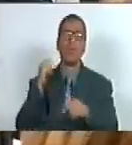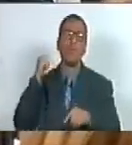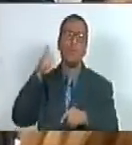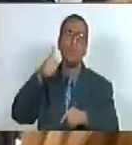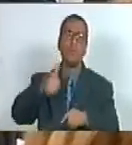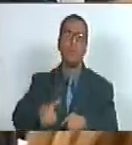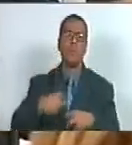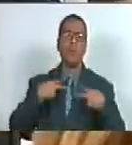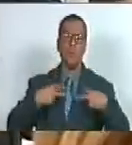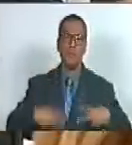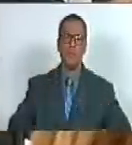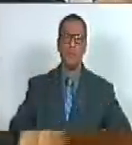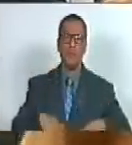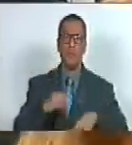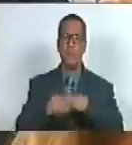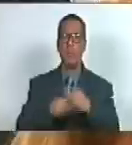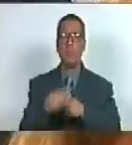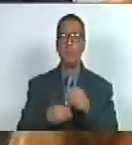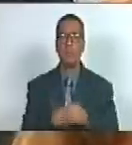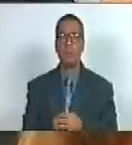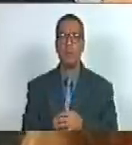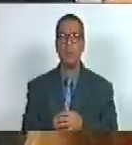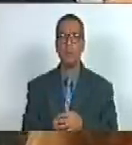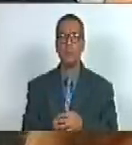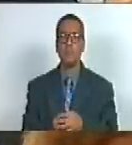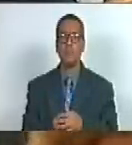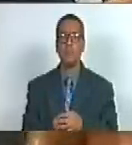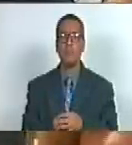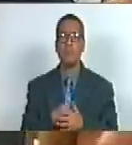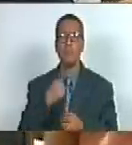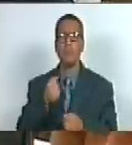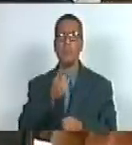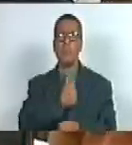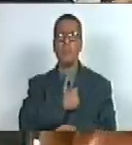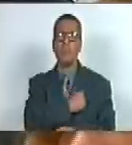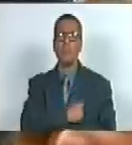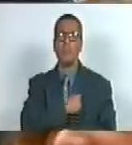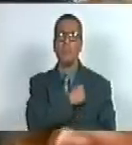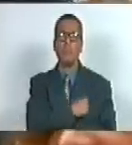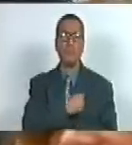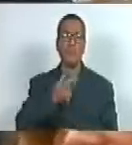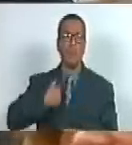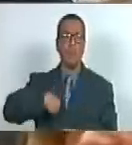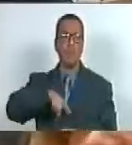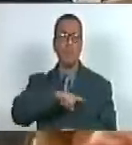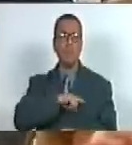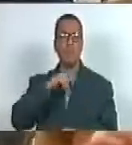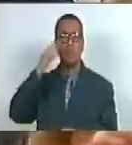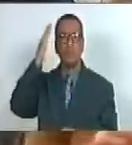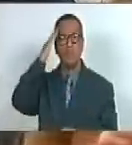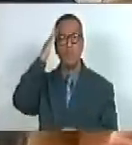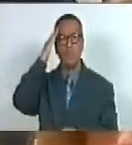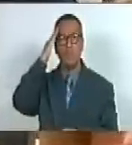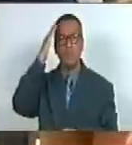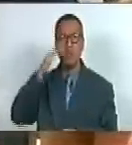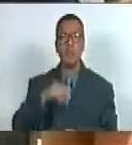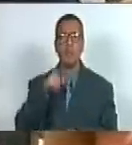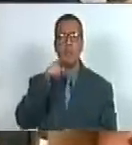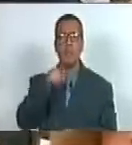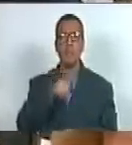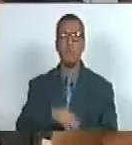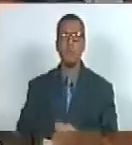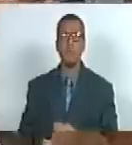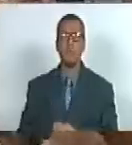no tienen vida para materializarlo es lamentable y debemos reconocer que esto